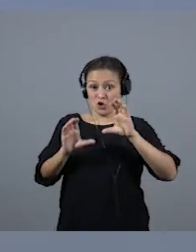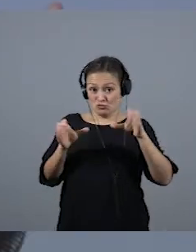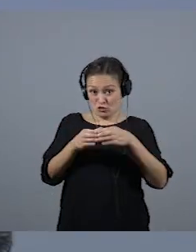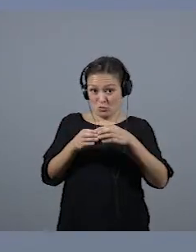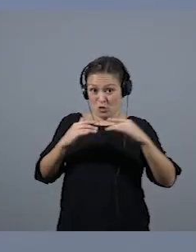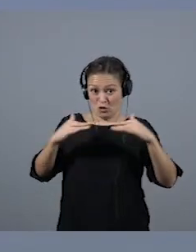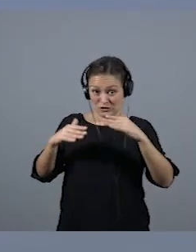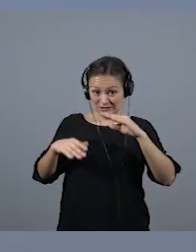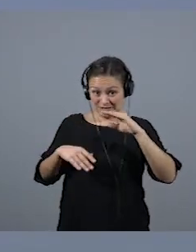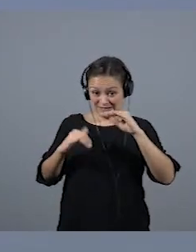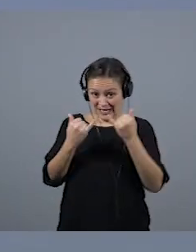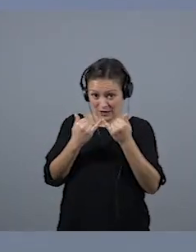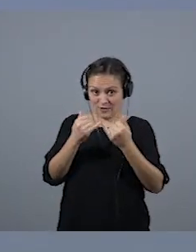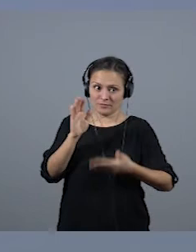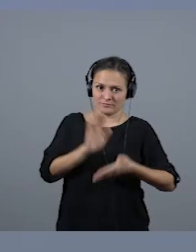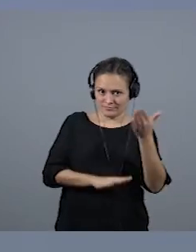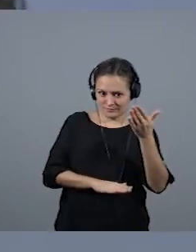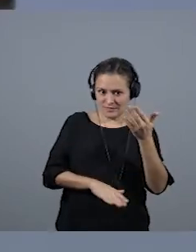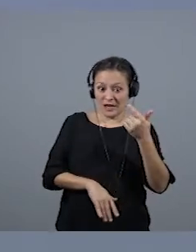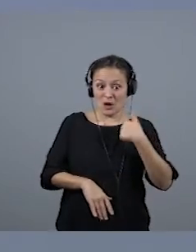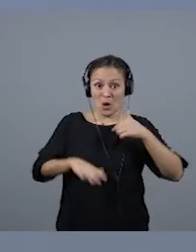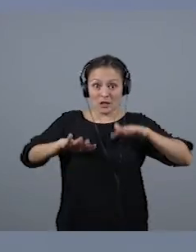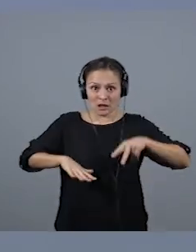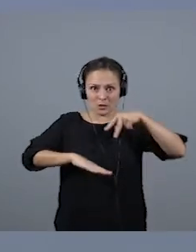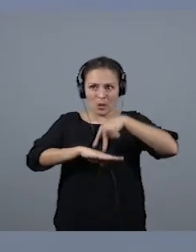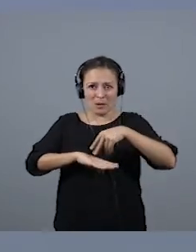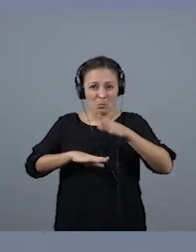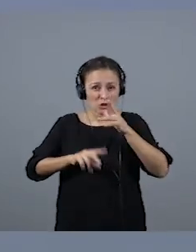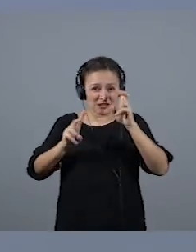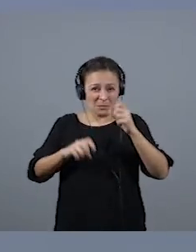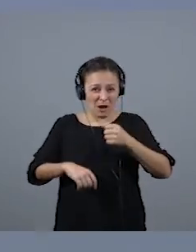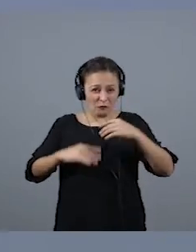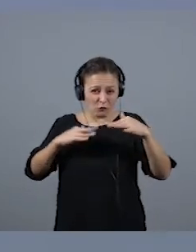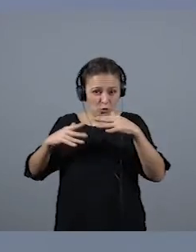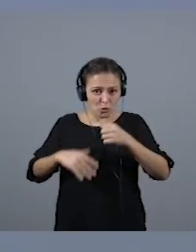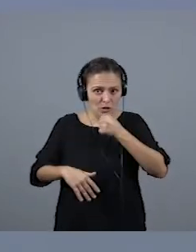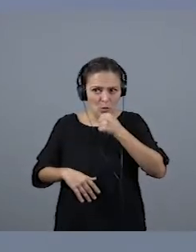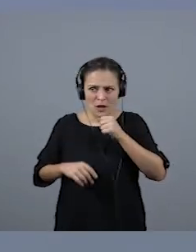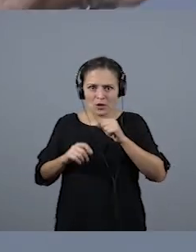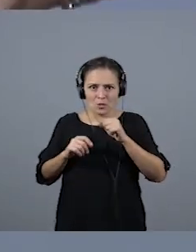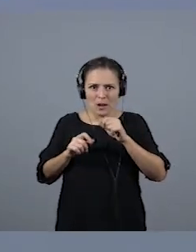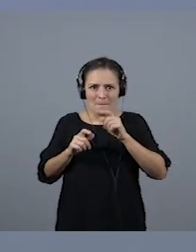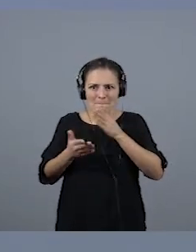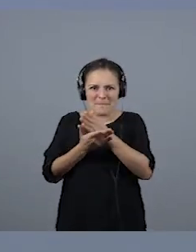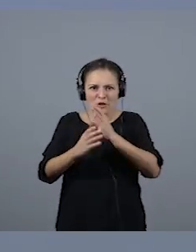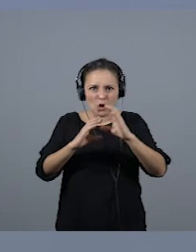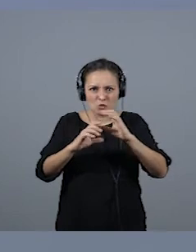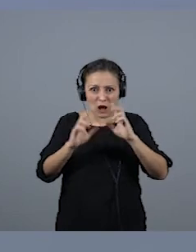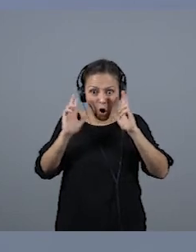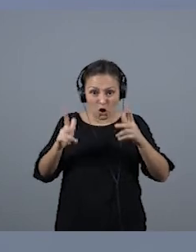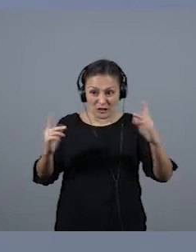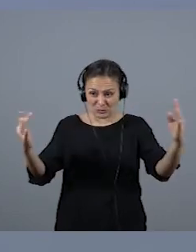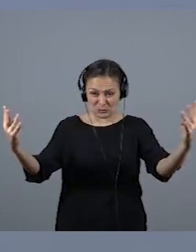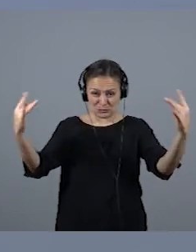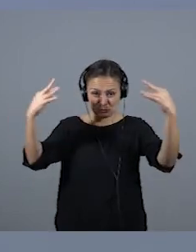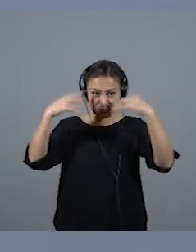presencia allí para narrar fútbol desató una ola de medios de comunicación que venían al hotel, me tuvo